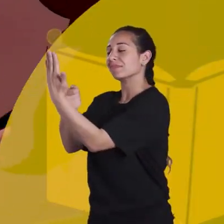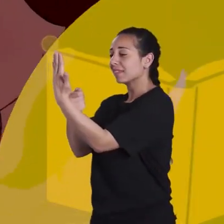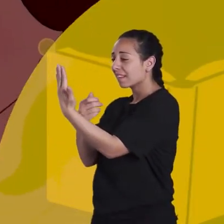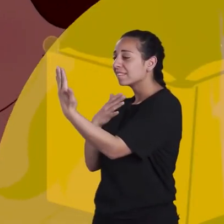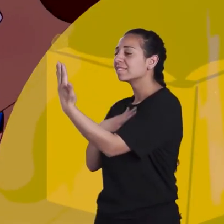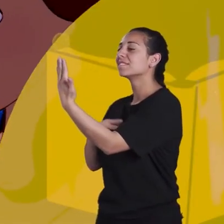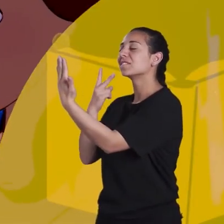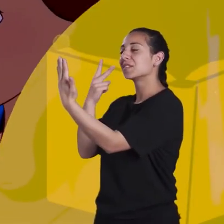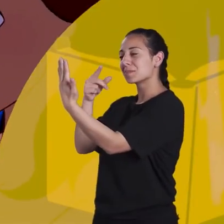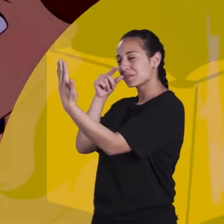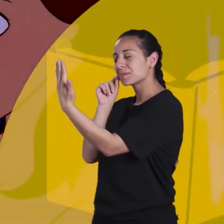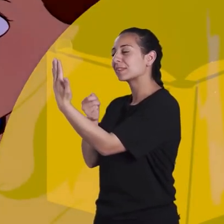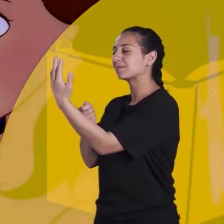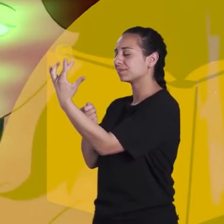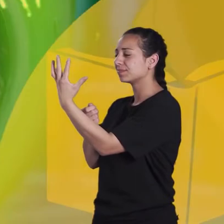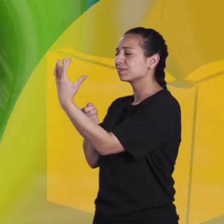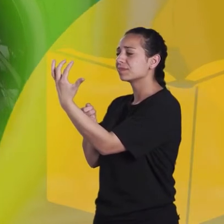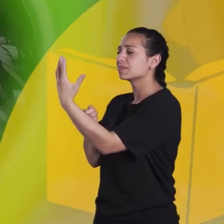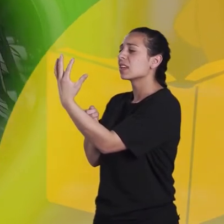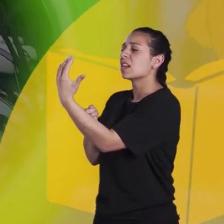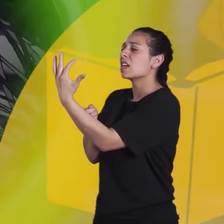Quisiera ver a mi padre, por favor.